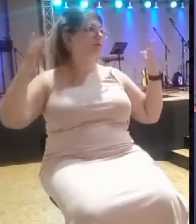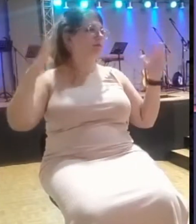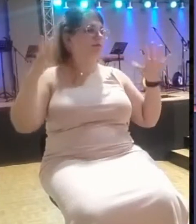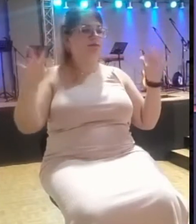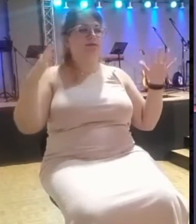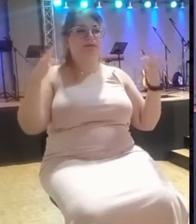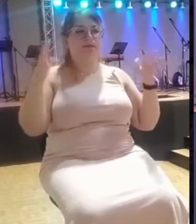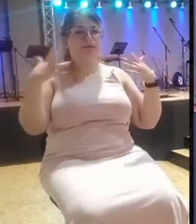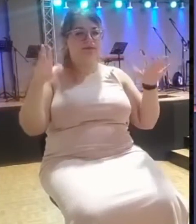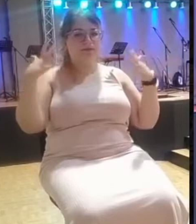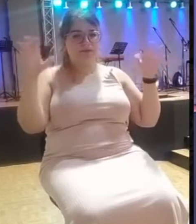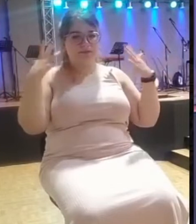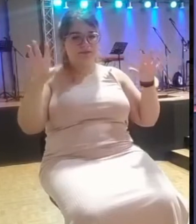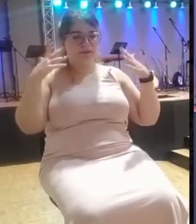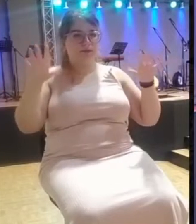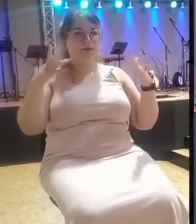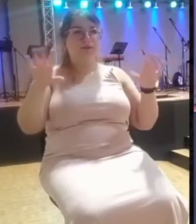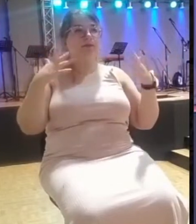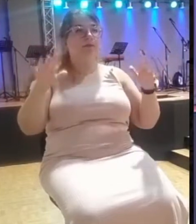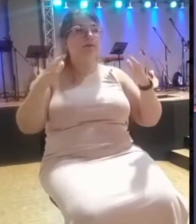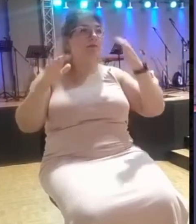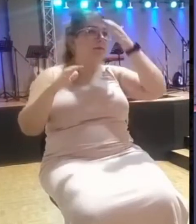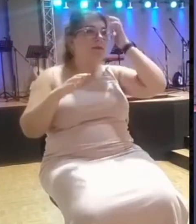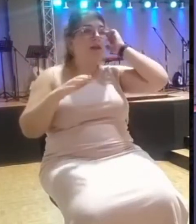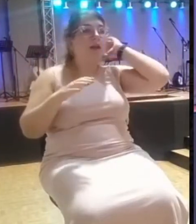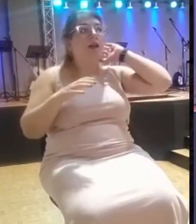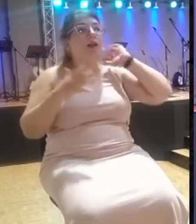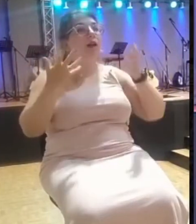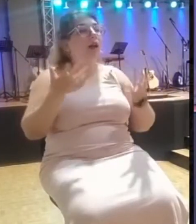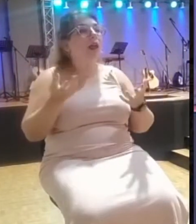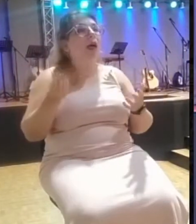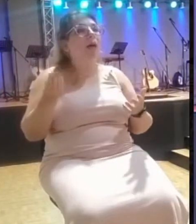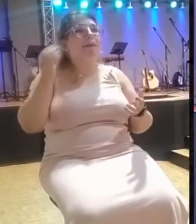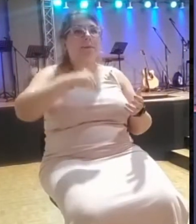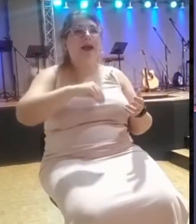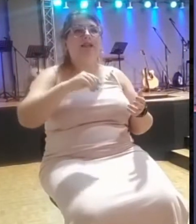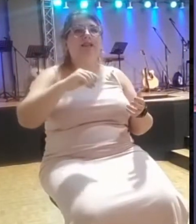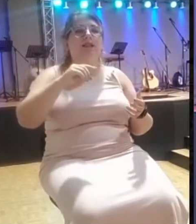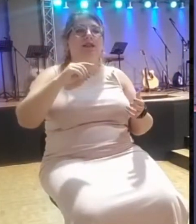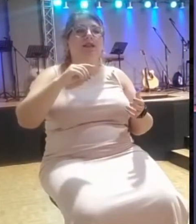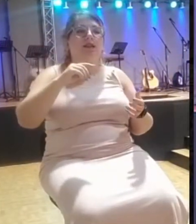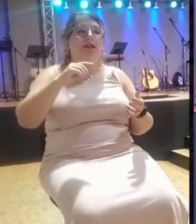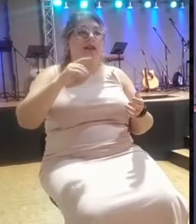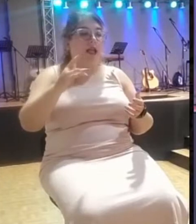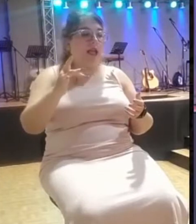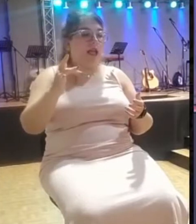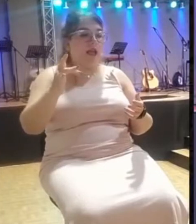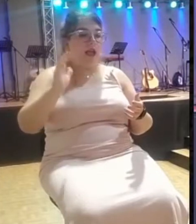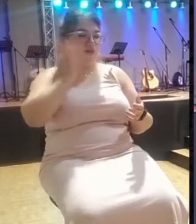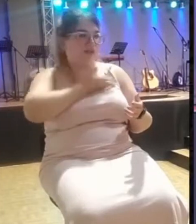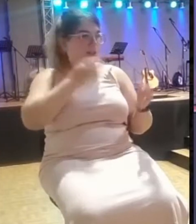Y ahora, no solamente no me vas a poder hacer nada, Jezabel y Acat, ¿verdad?